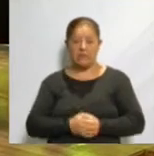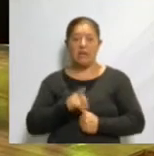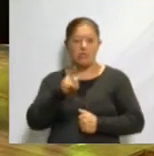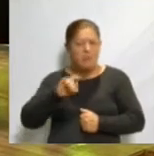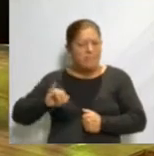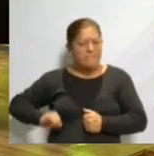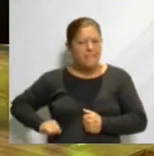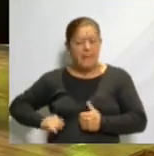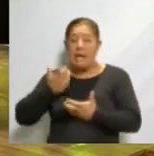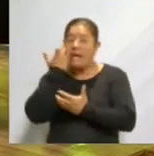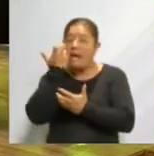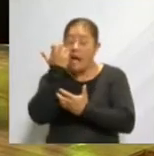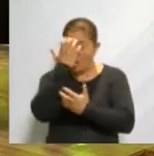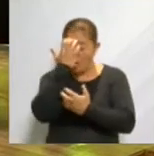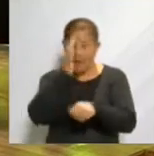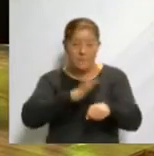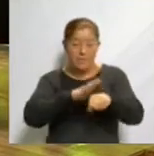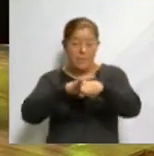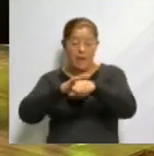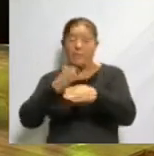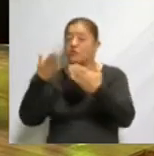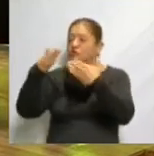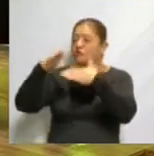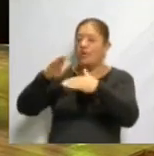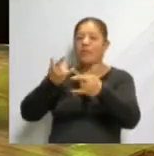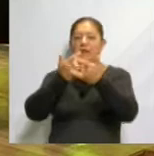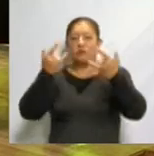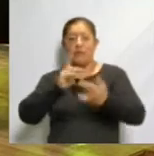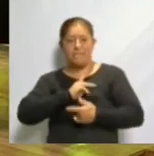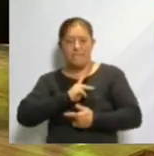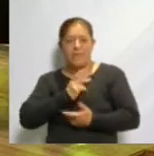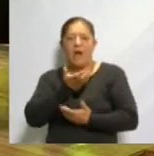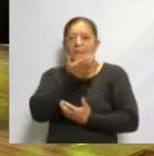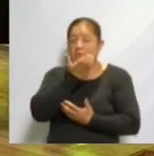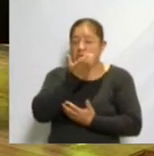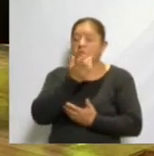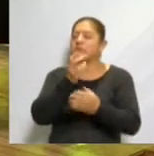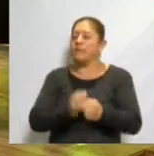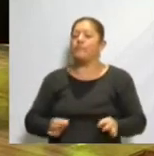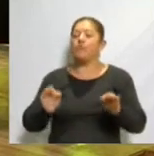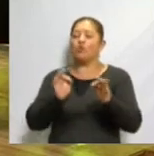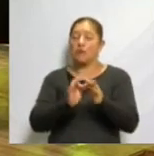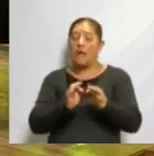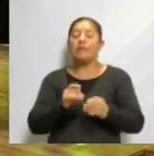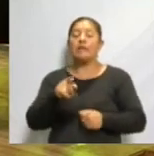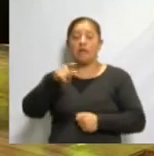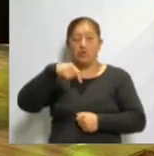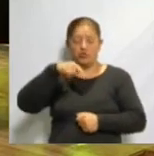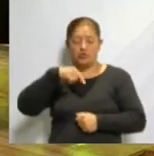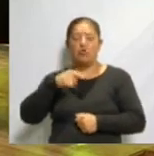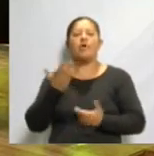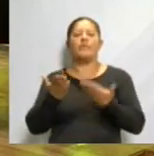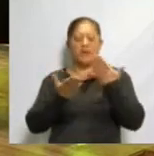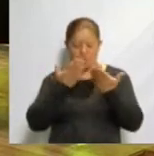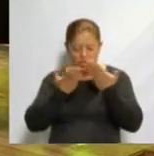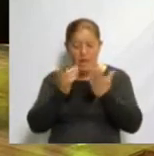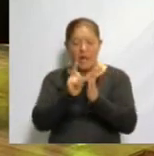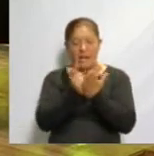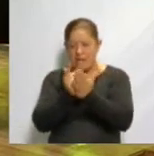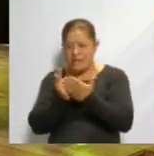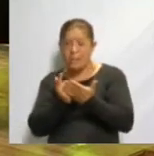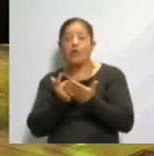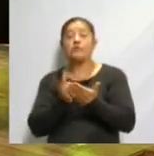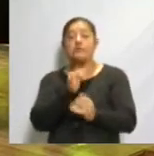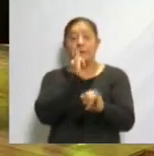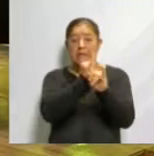la inquietud de poder conocer más acerca de nuestra historia, acerca de nuestras tradiciones, es importante que podamos entrar a estudiar nuestros libros, a buscar en